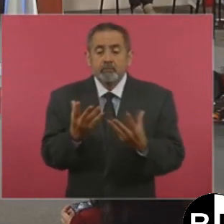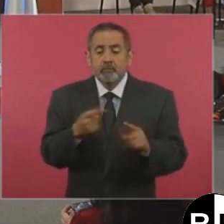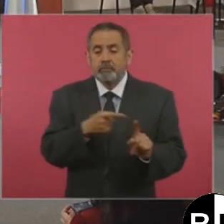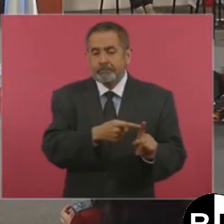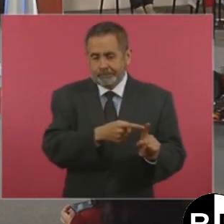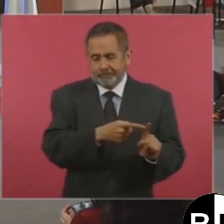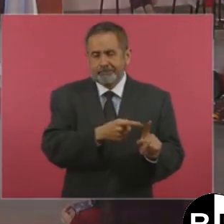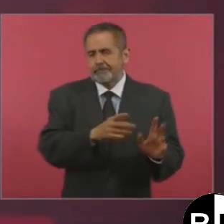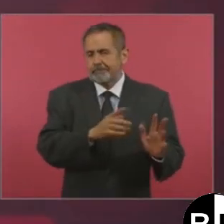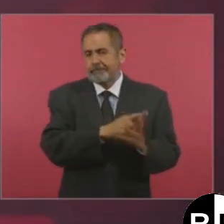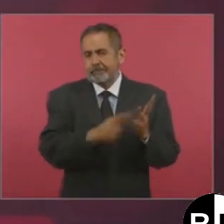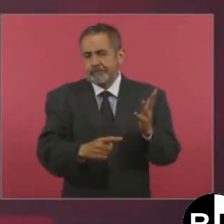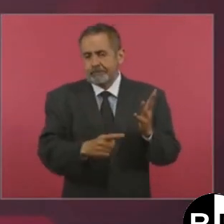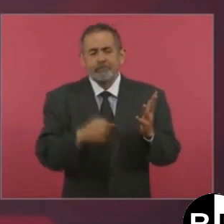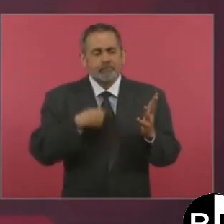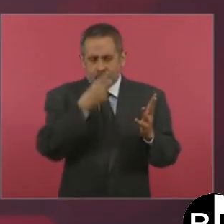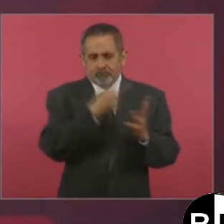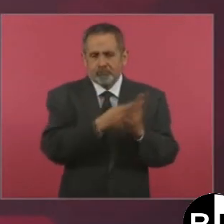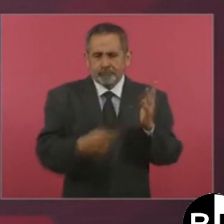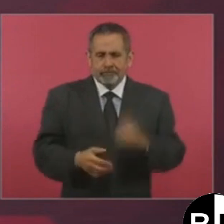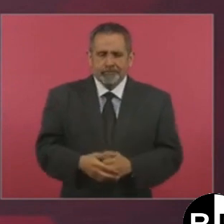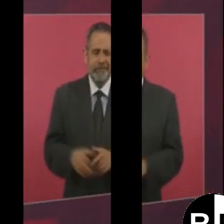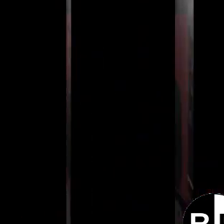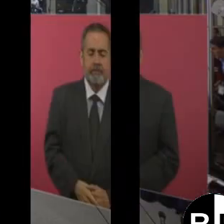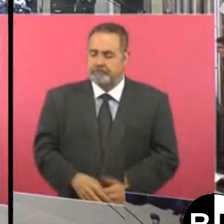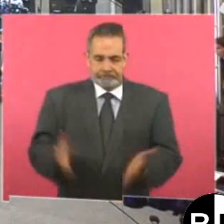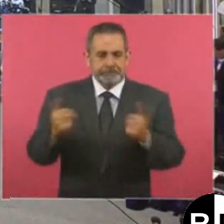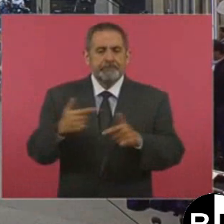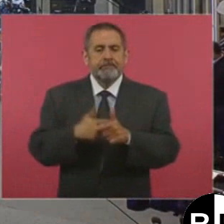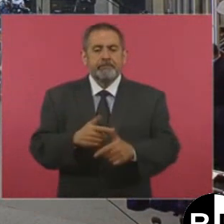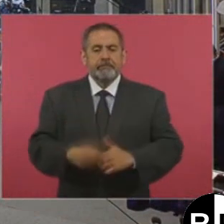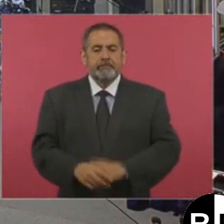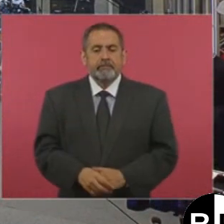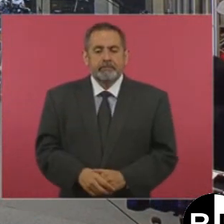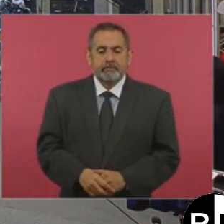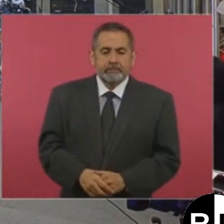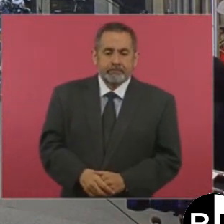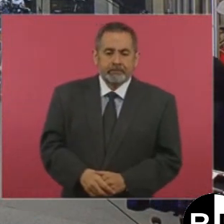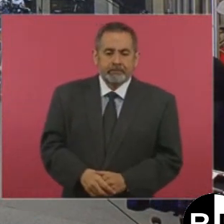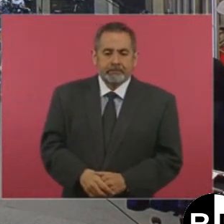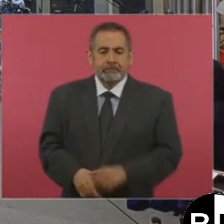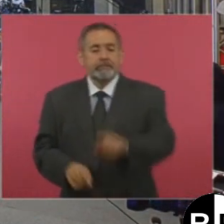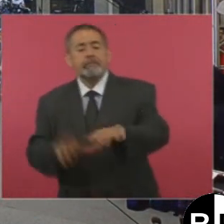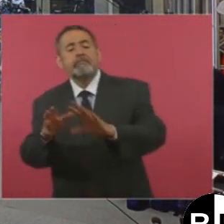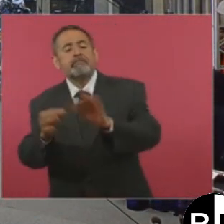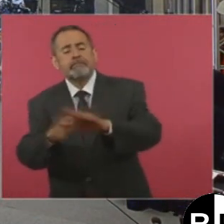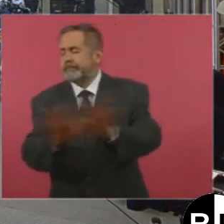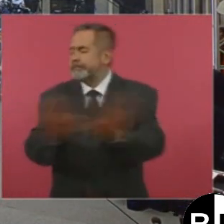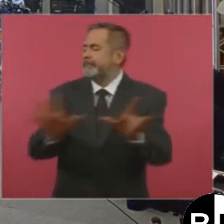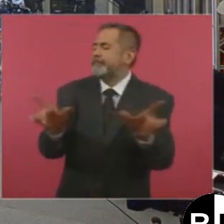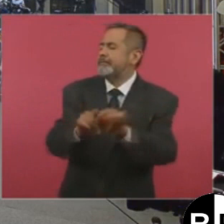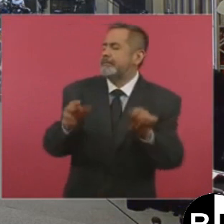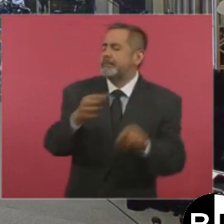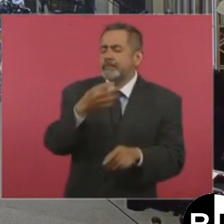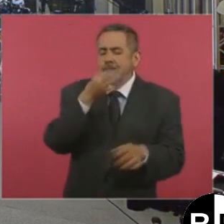nada más con eso, ¿no? ¿Y qué va a hacer, presidente? Nada, ya no voy a hablar, además que ustedes,